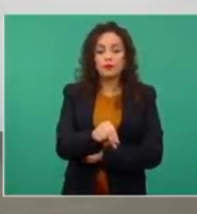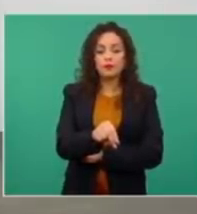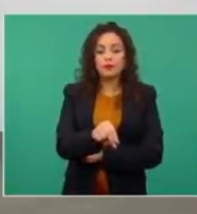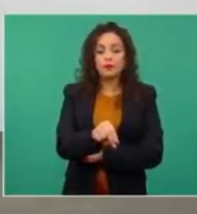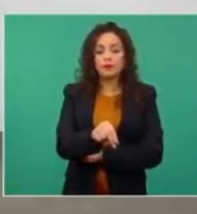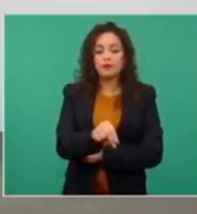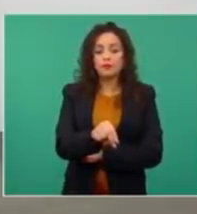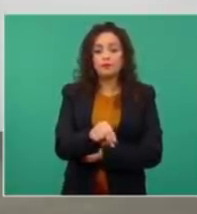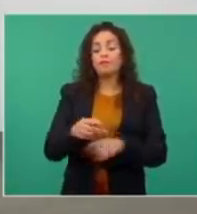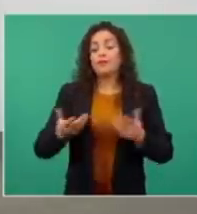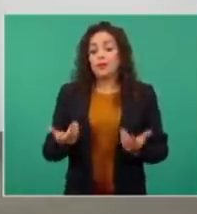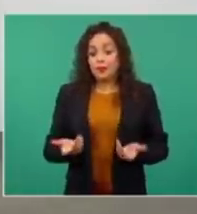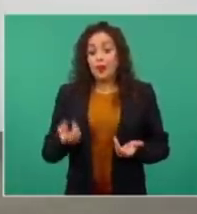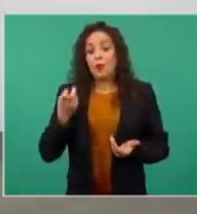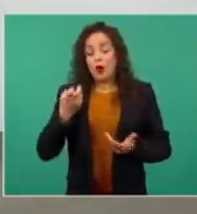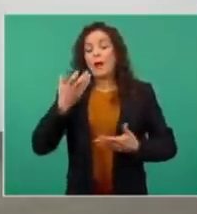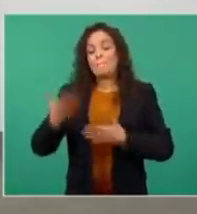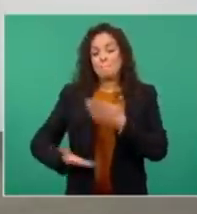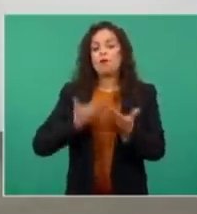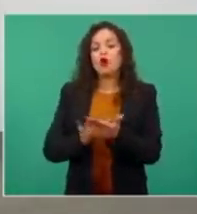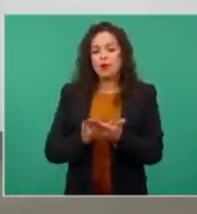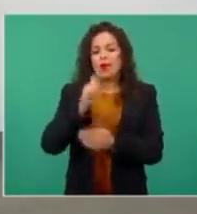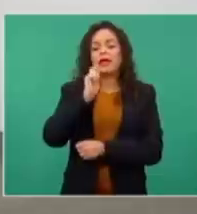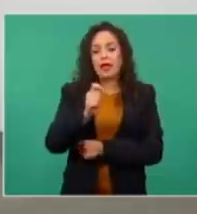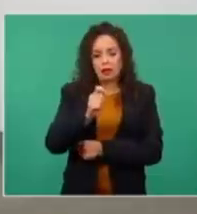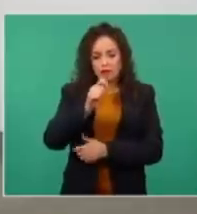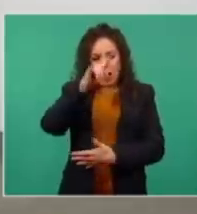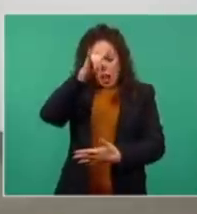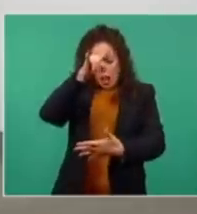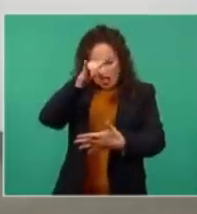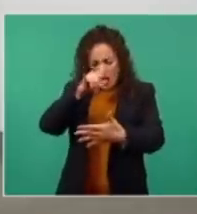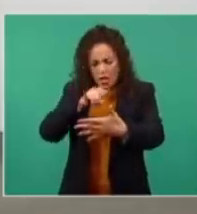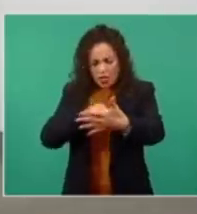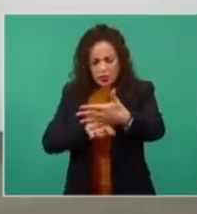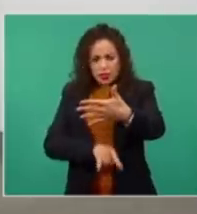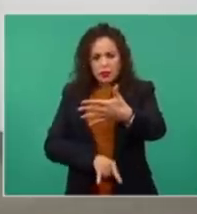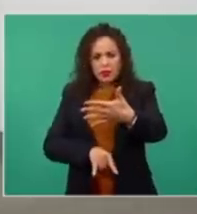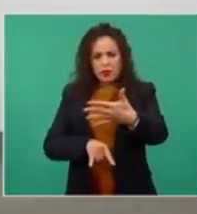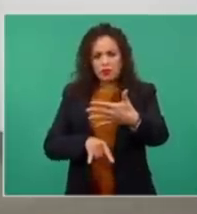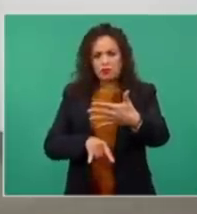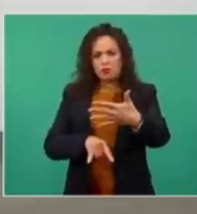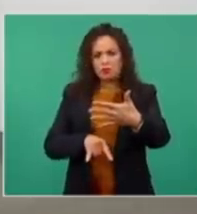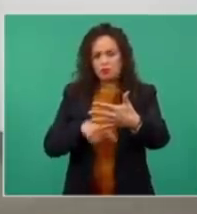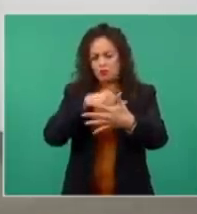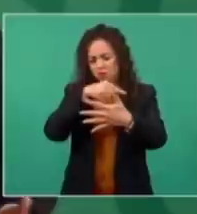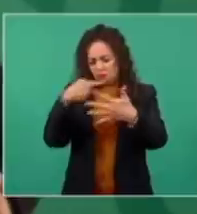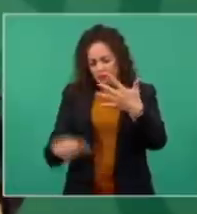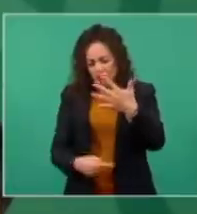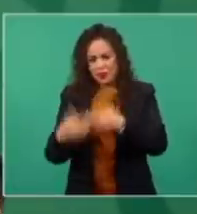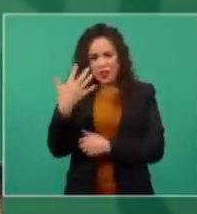Entonces, a cambio propusimos una lista de 10, de 20 gentes.